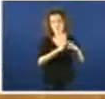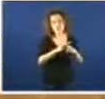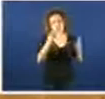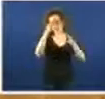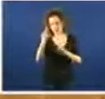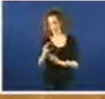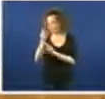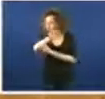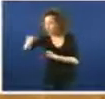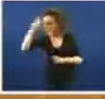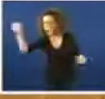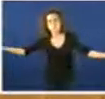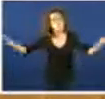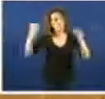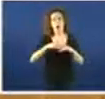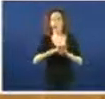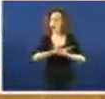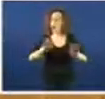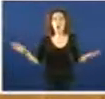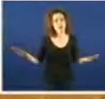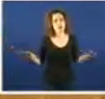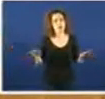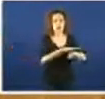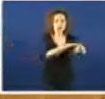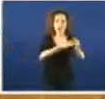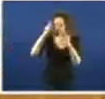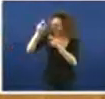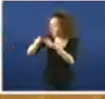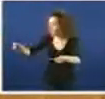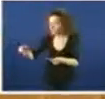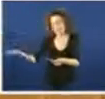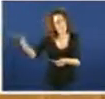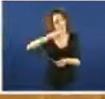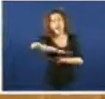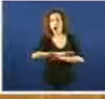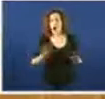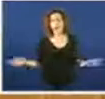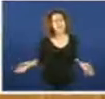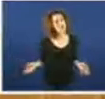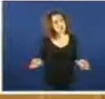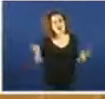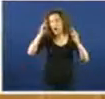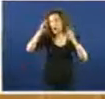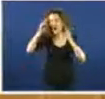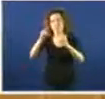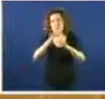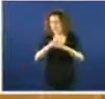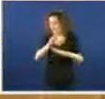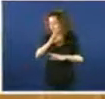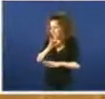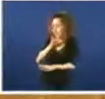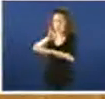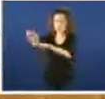de respeto ao povo. Unha falta de respeto por parte do goberno. Unha falta de respeto porque é un engano.